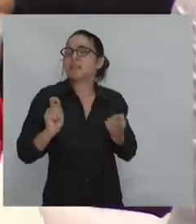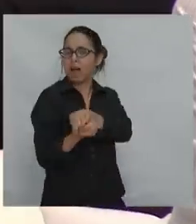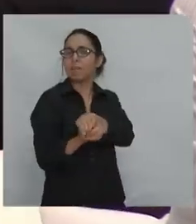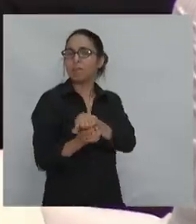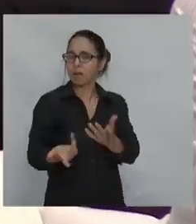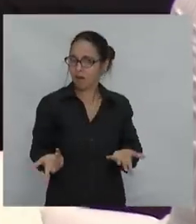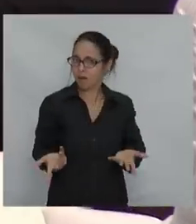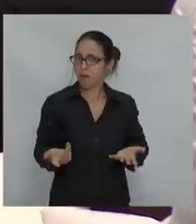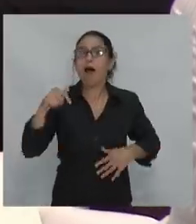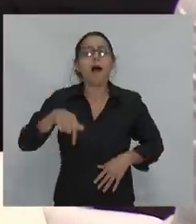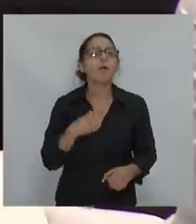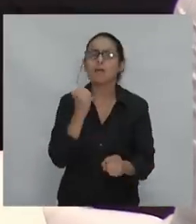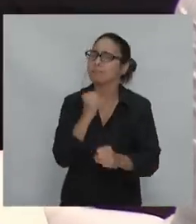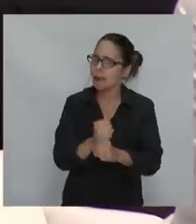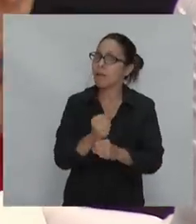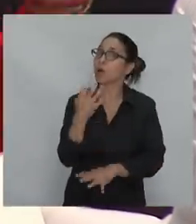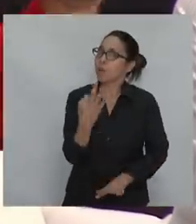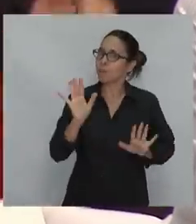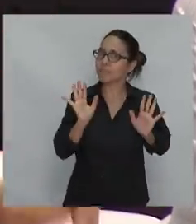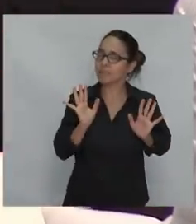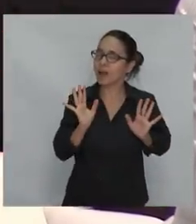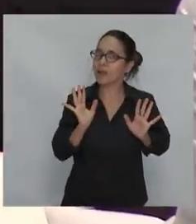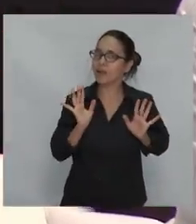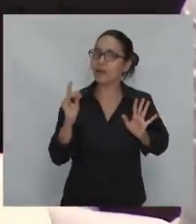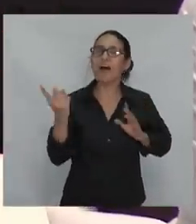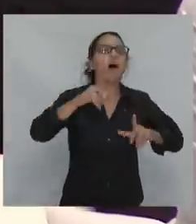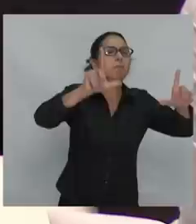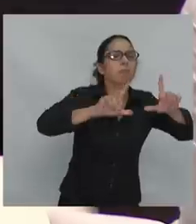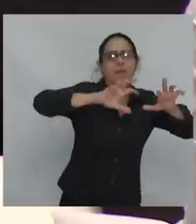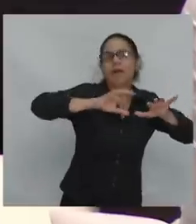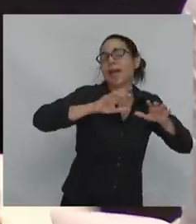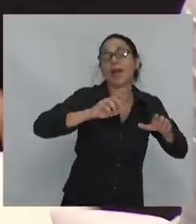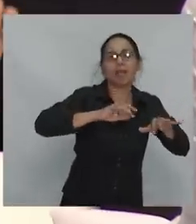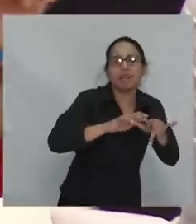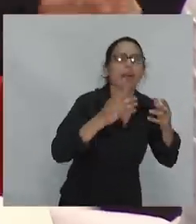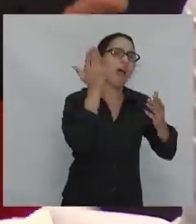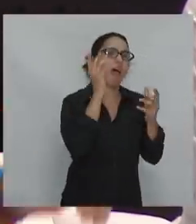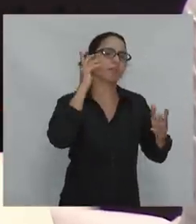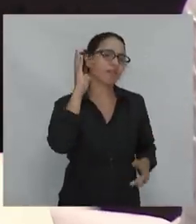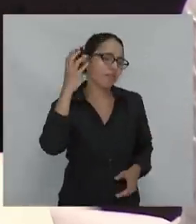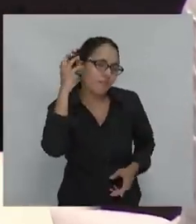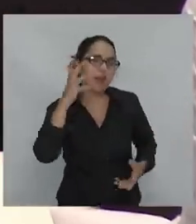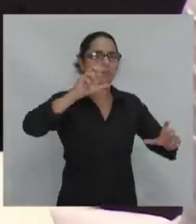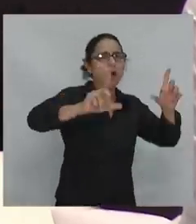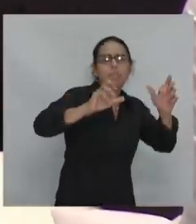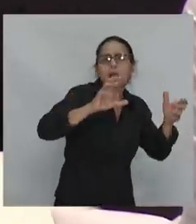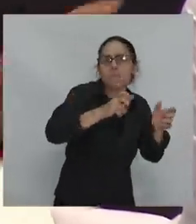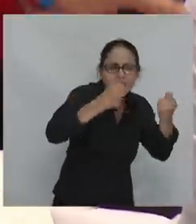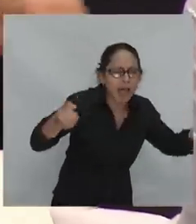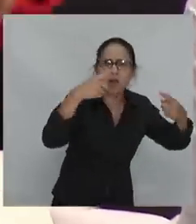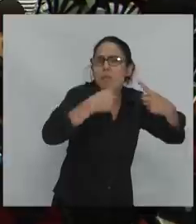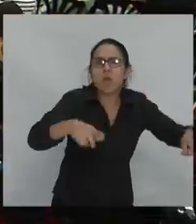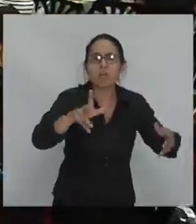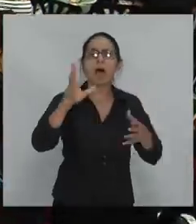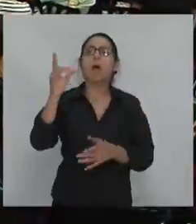una tarea ahora especial. No podemos dejarles los medios de comunicación. No podemos dejarles las universidades. No